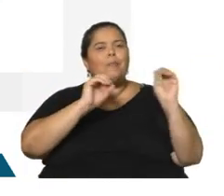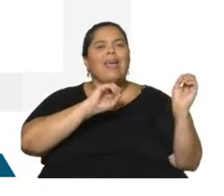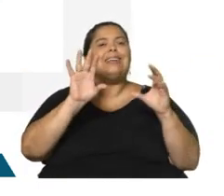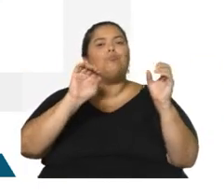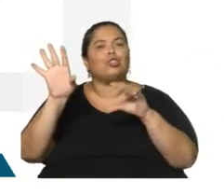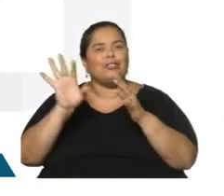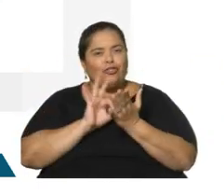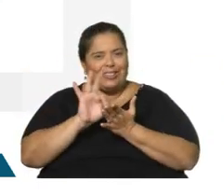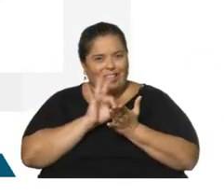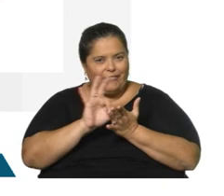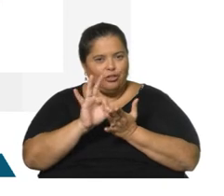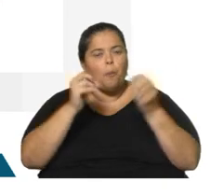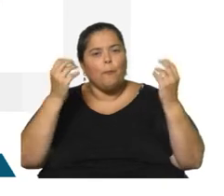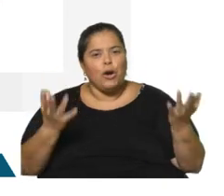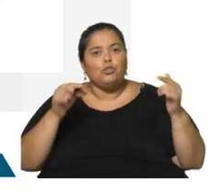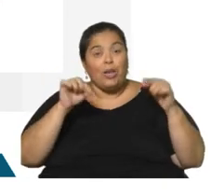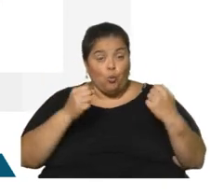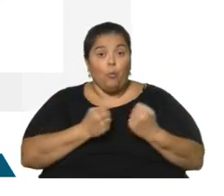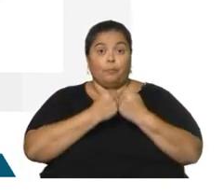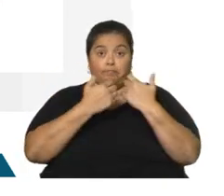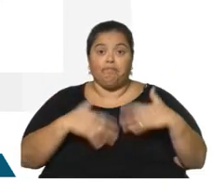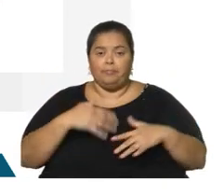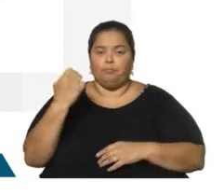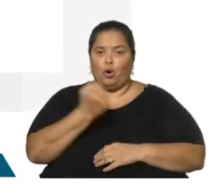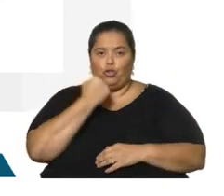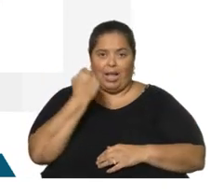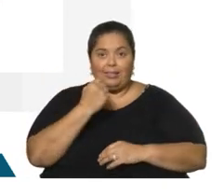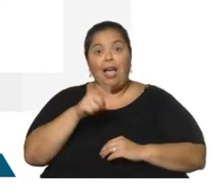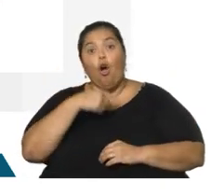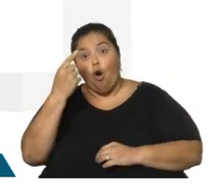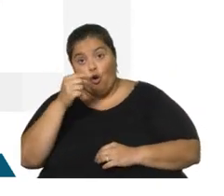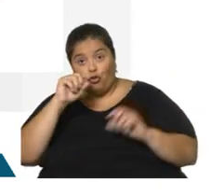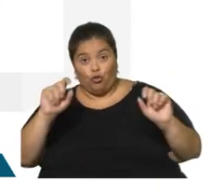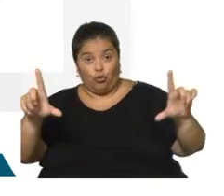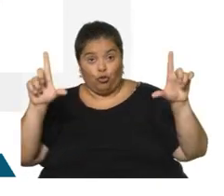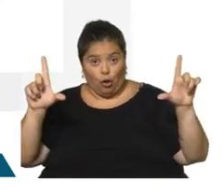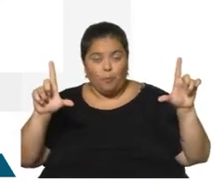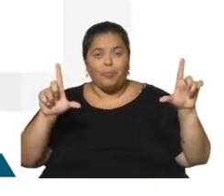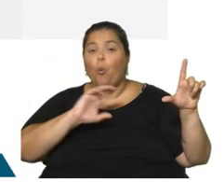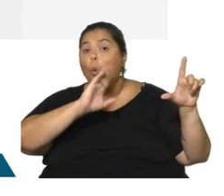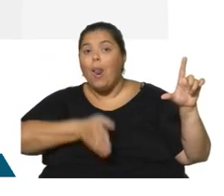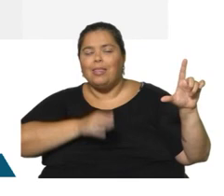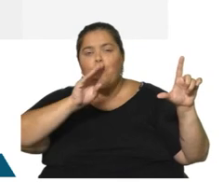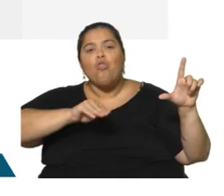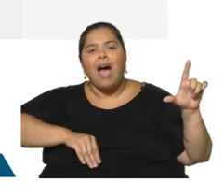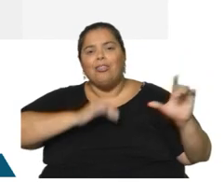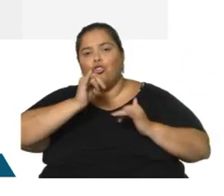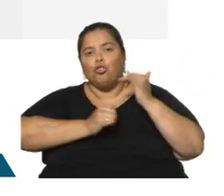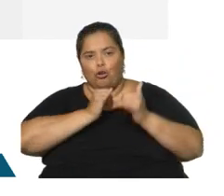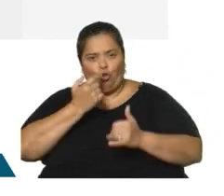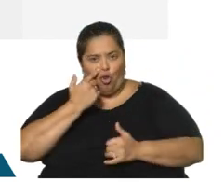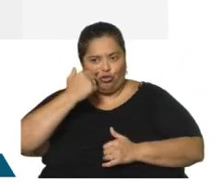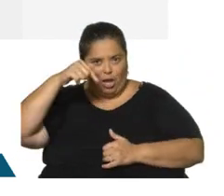Y por eso, ahí tenemos un impacto importante. Y una placa más después de esta, para ver los últimos datos que se dieron a conocer hoy,